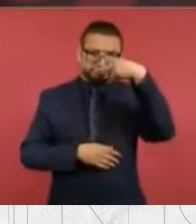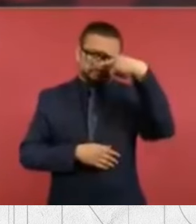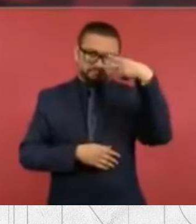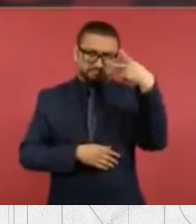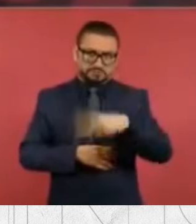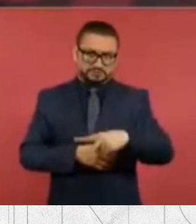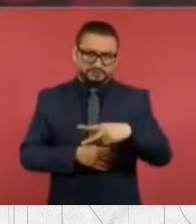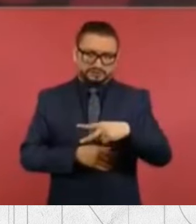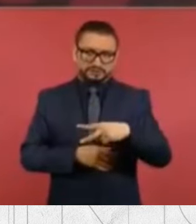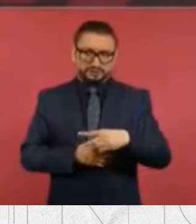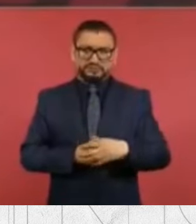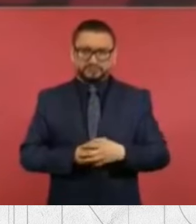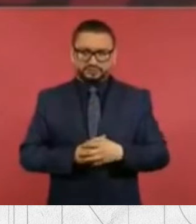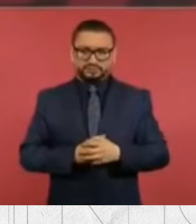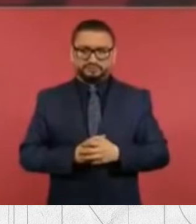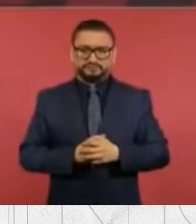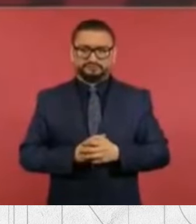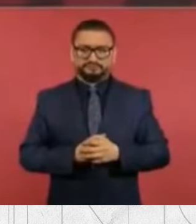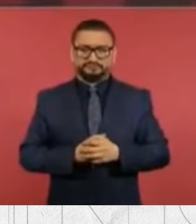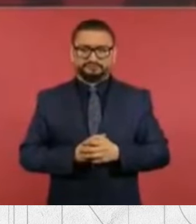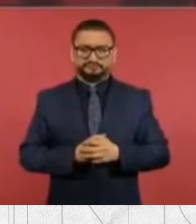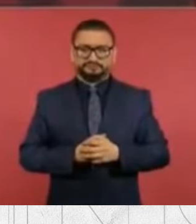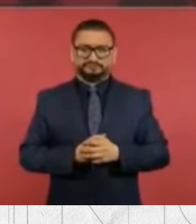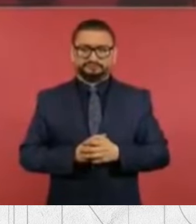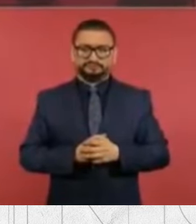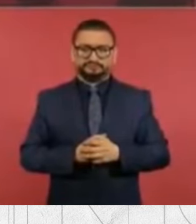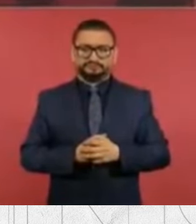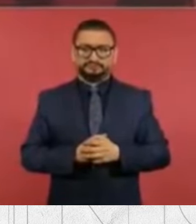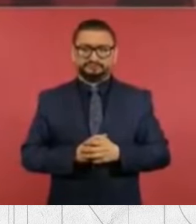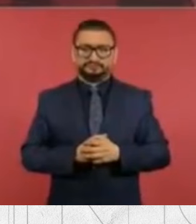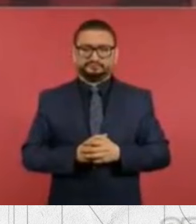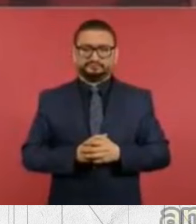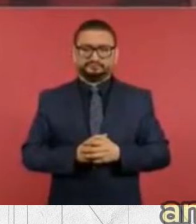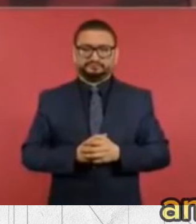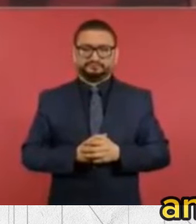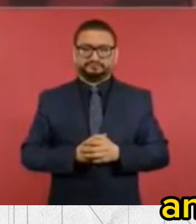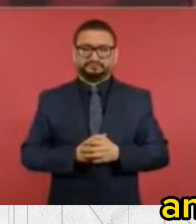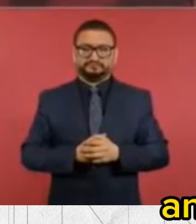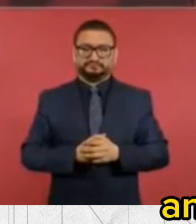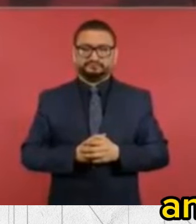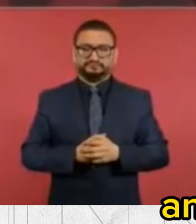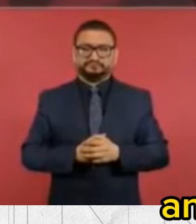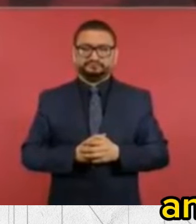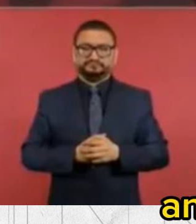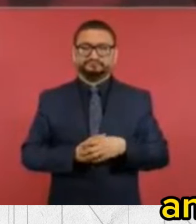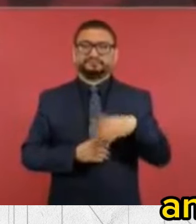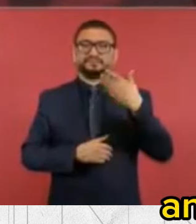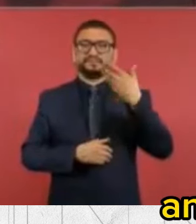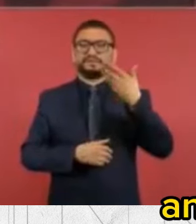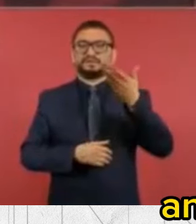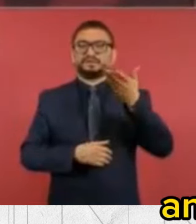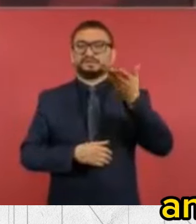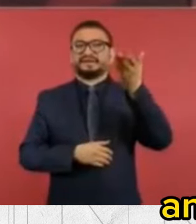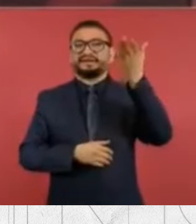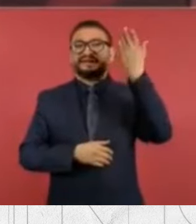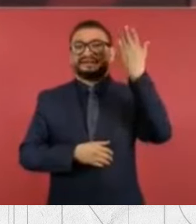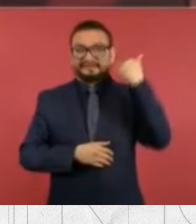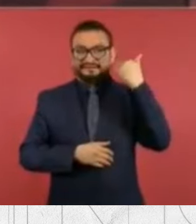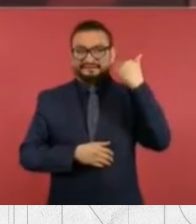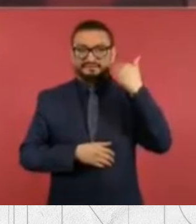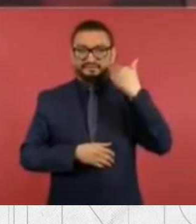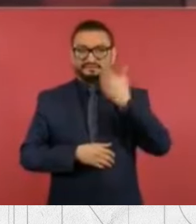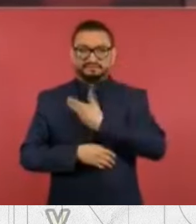antes se habían entregado esa concesión